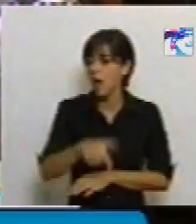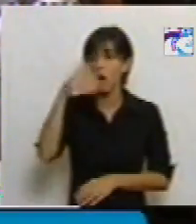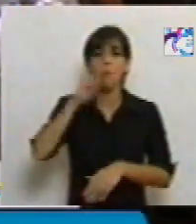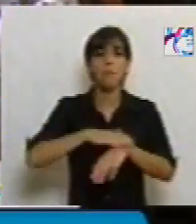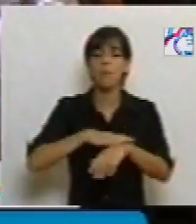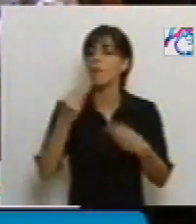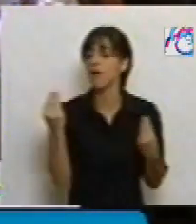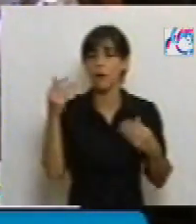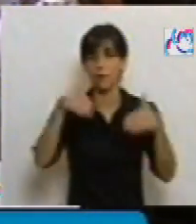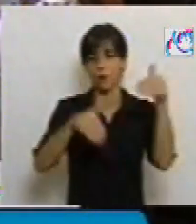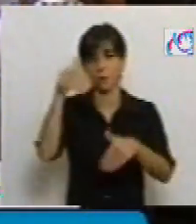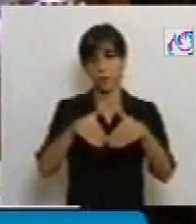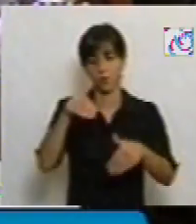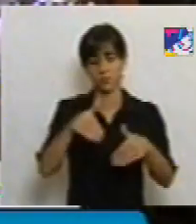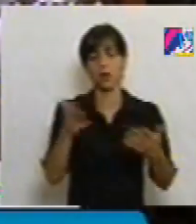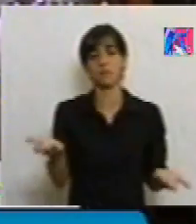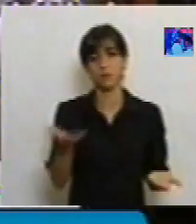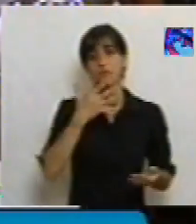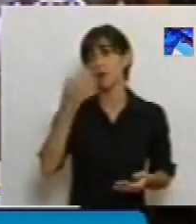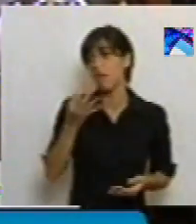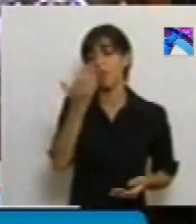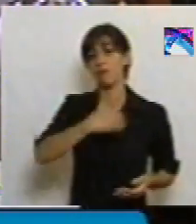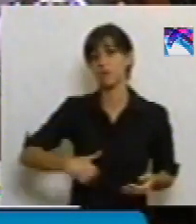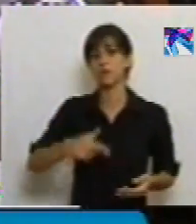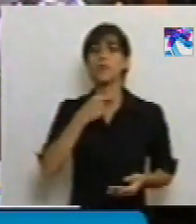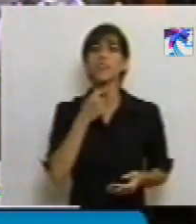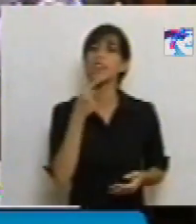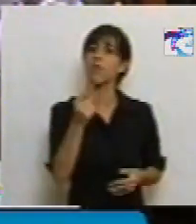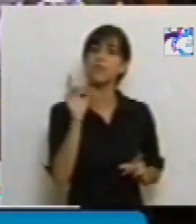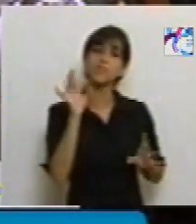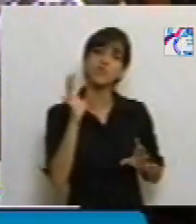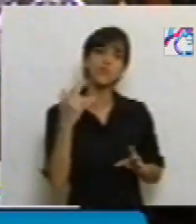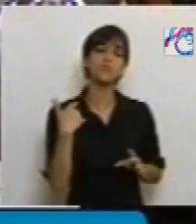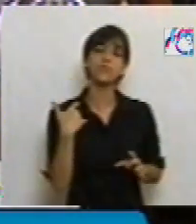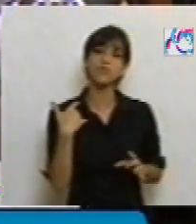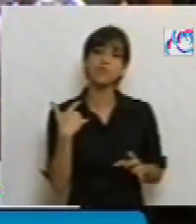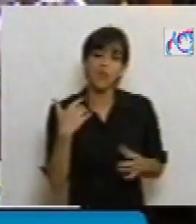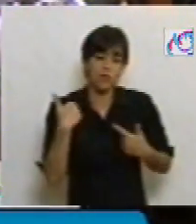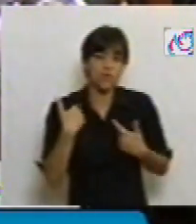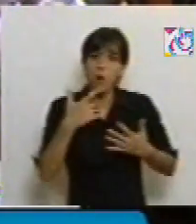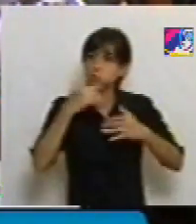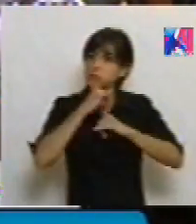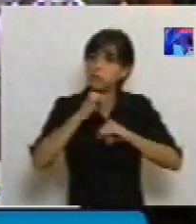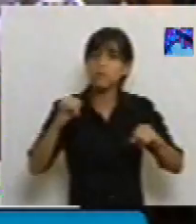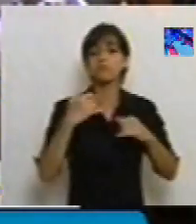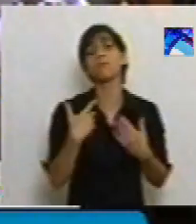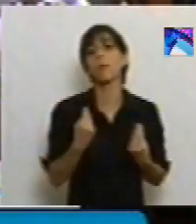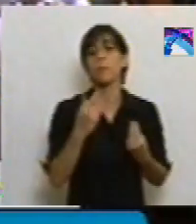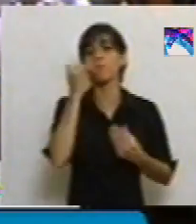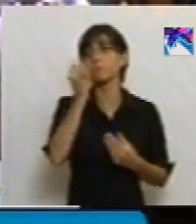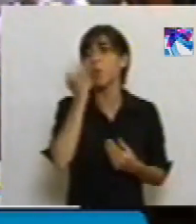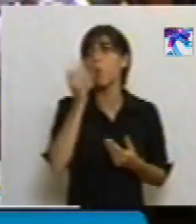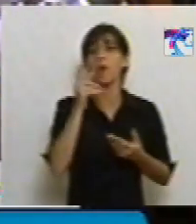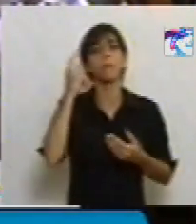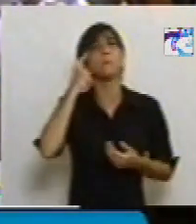Presidente, simplemente quiero decir que comparto esto desde lo filosófico, desde lo